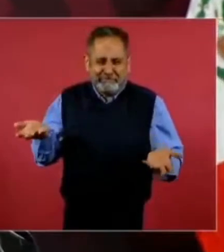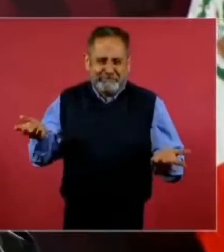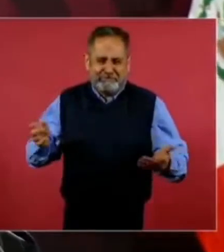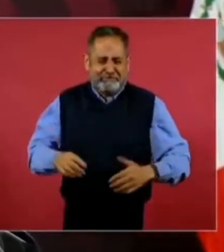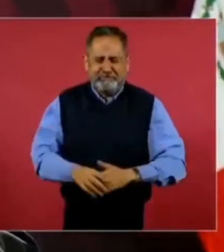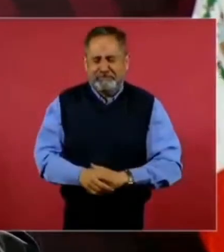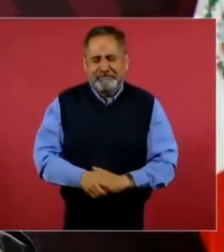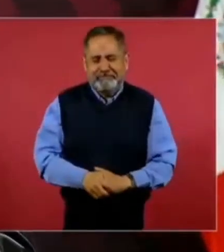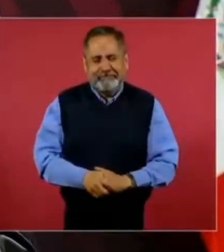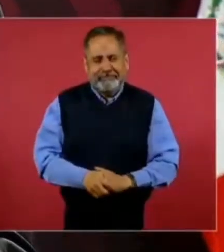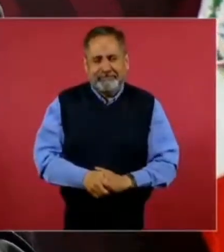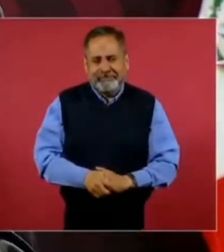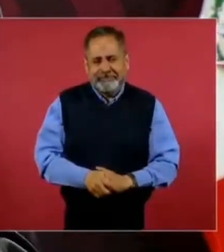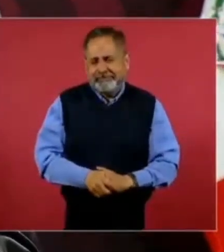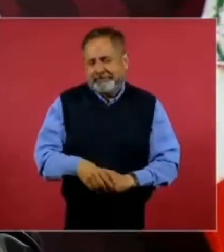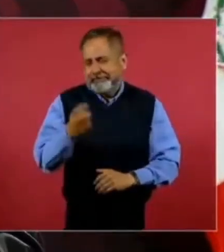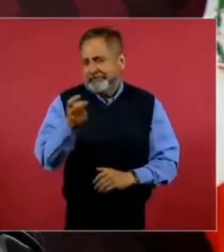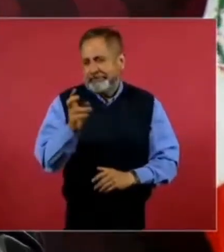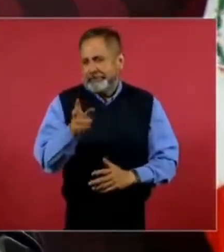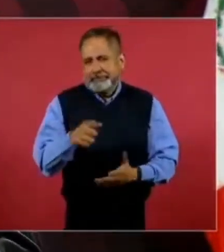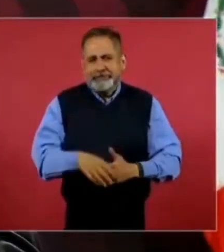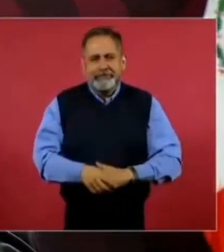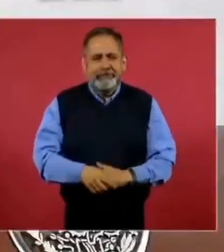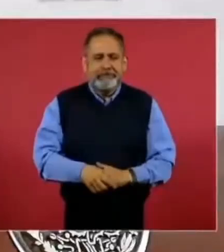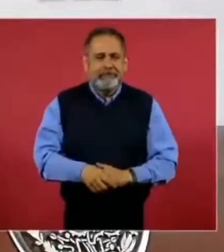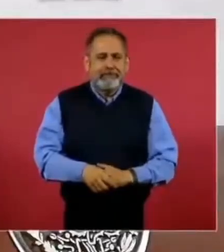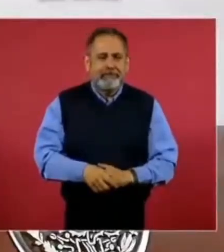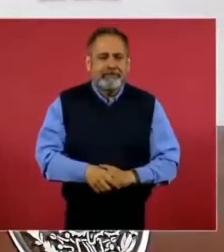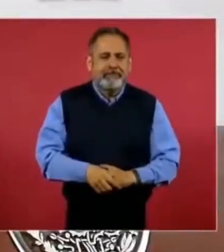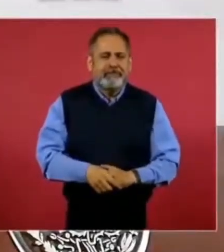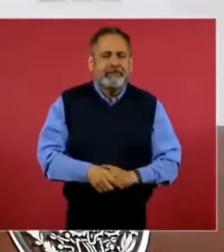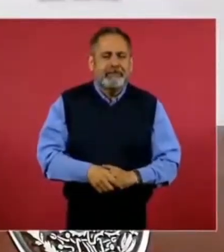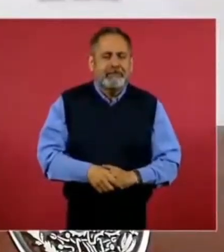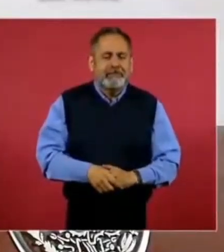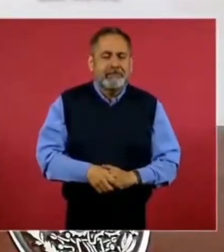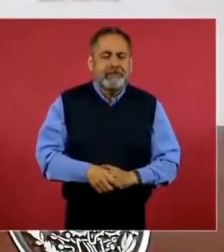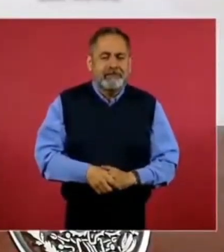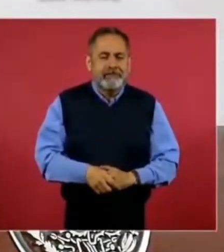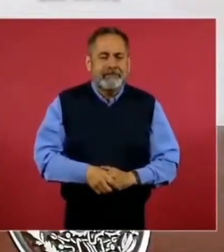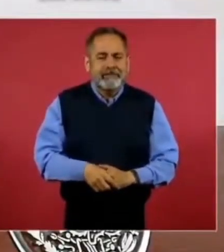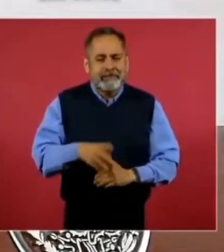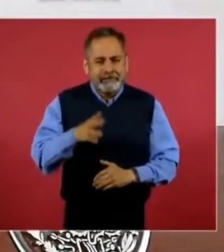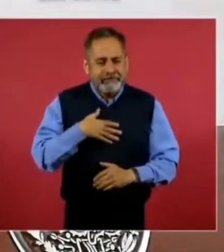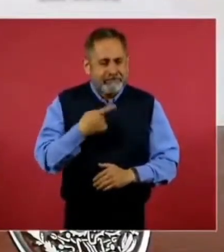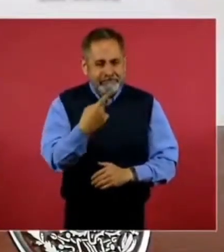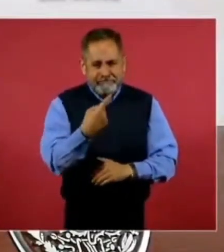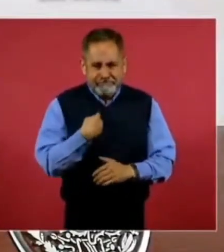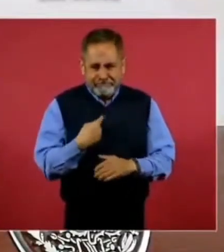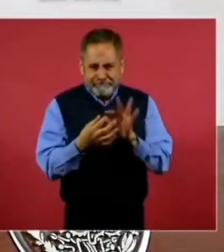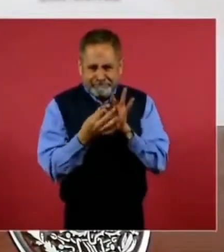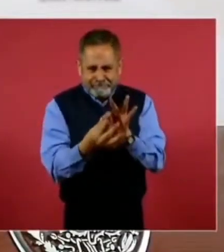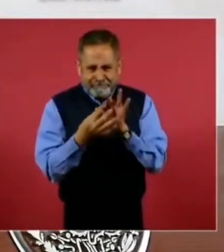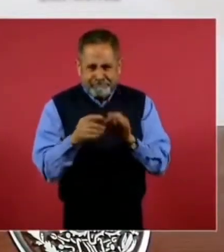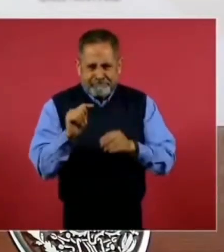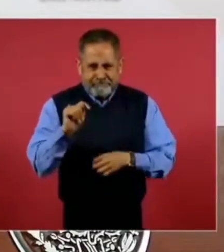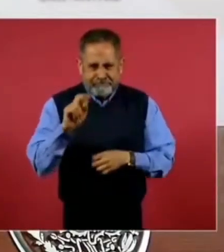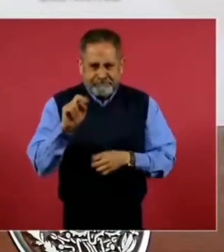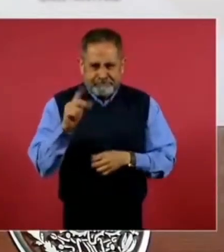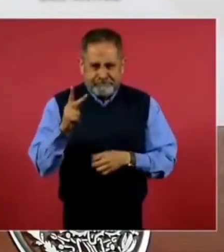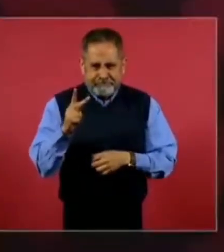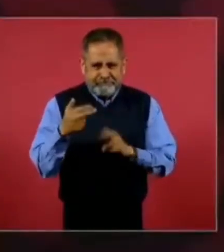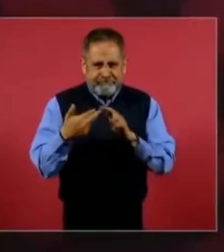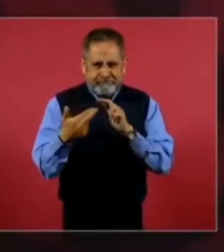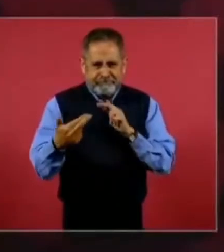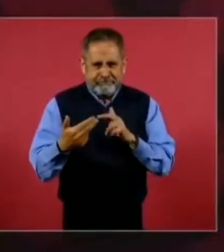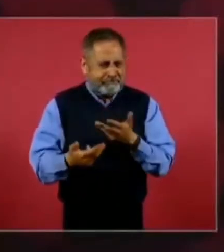Por eso mi relación con él es